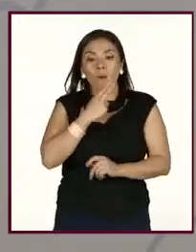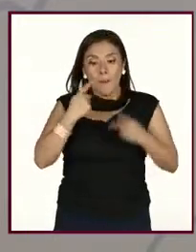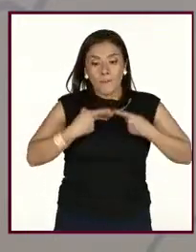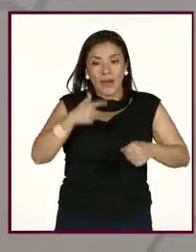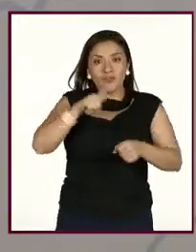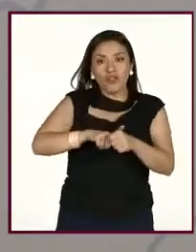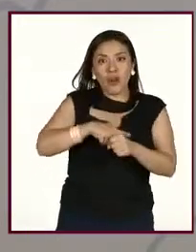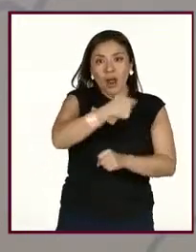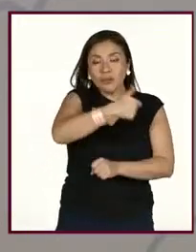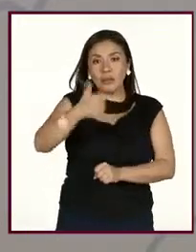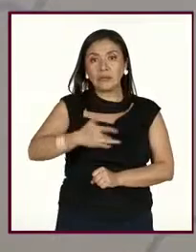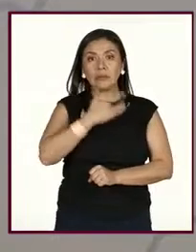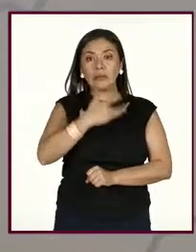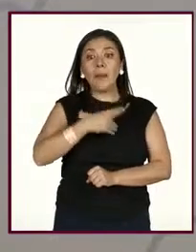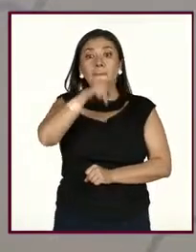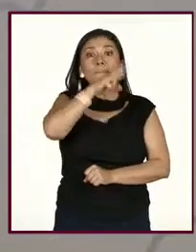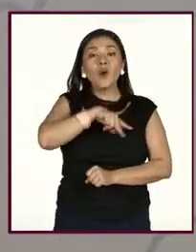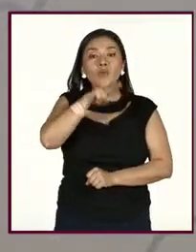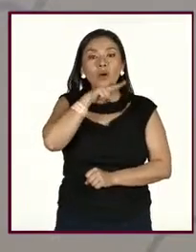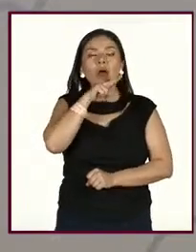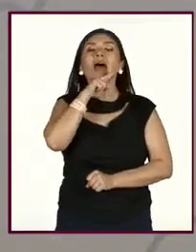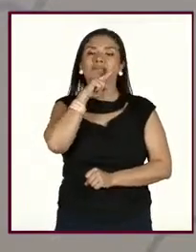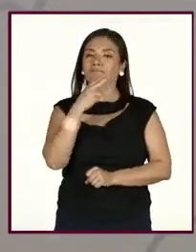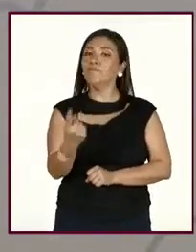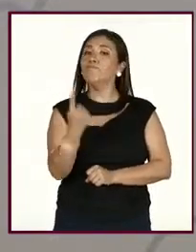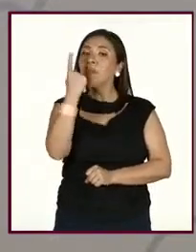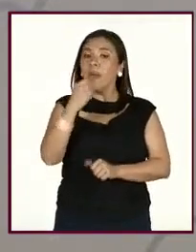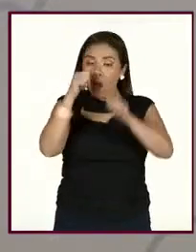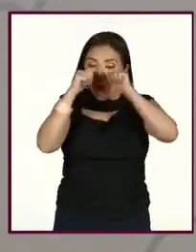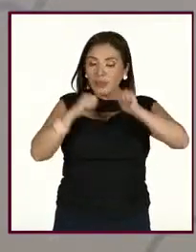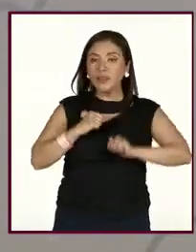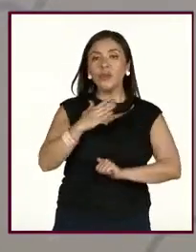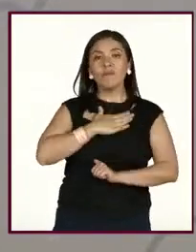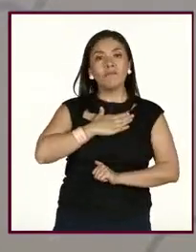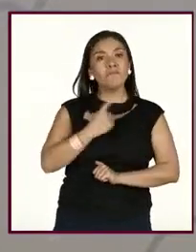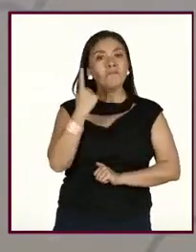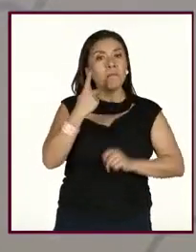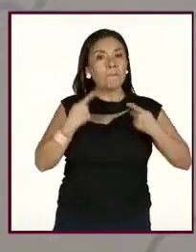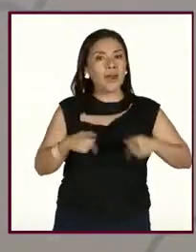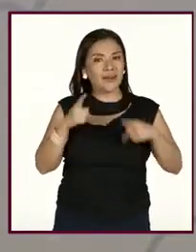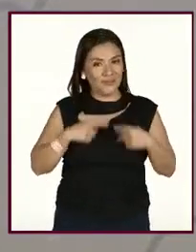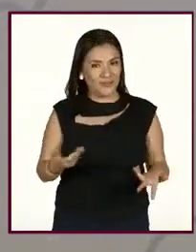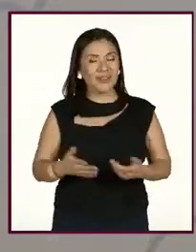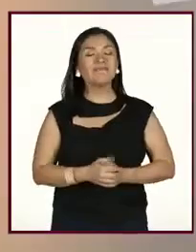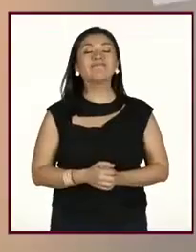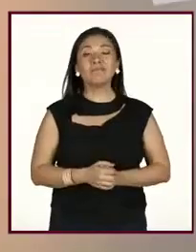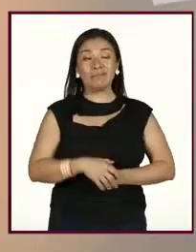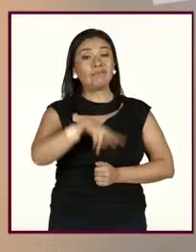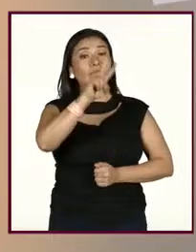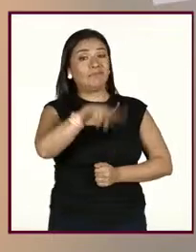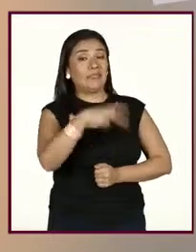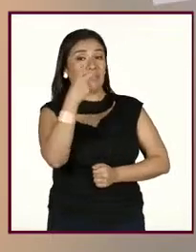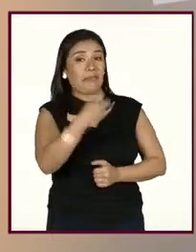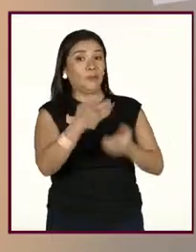esa preocupación por los demás, es primero preocupándonos por nosotros mismos. Sin duda. Qué importante,